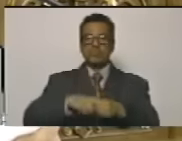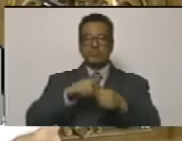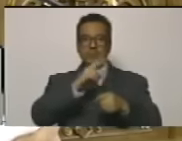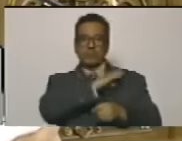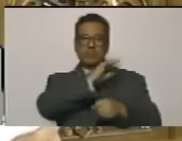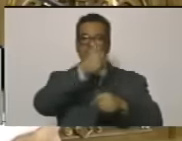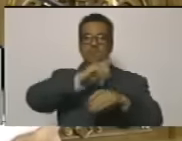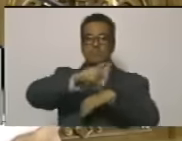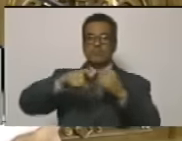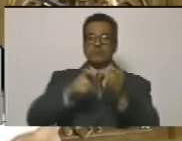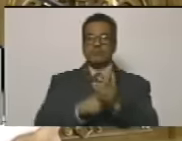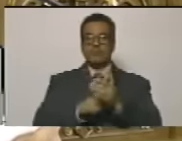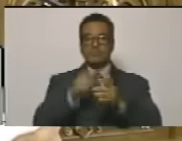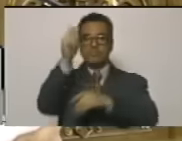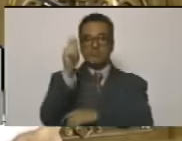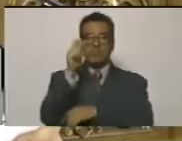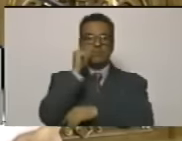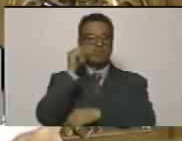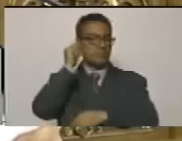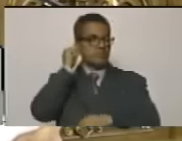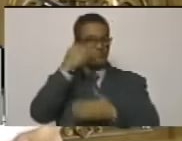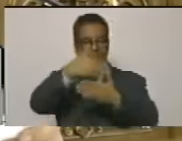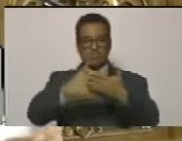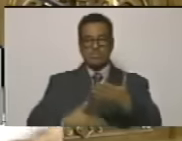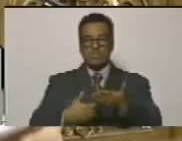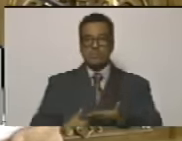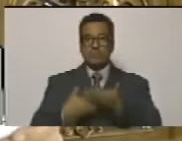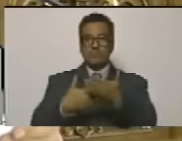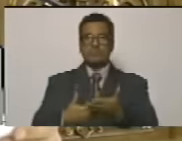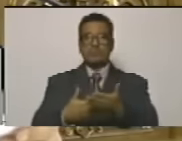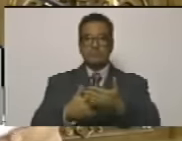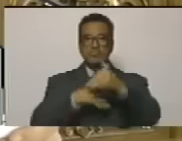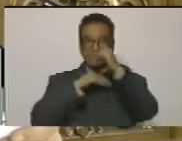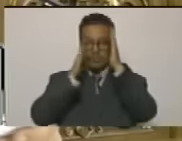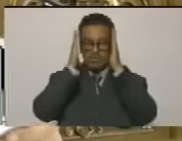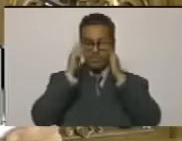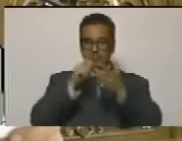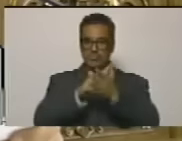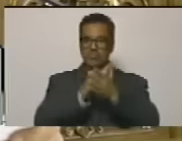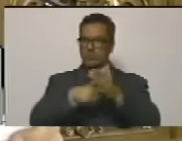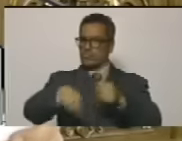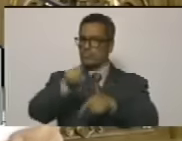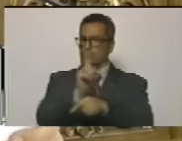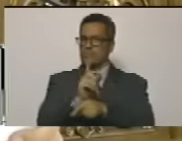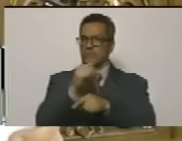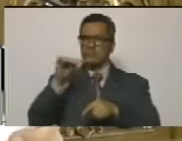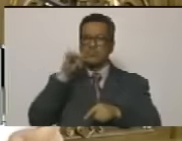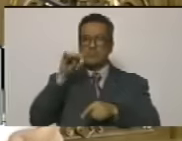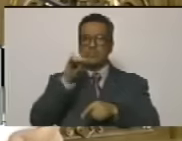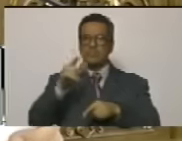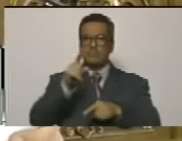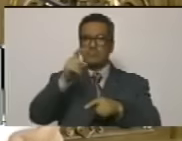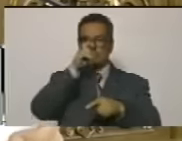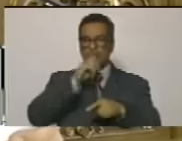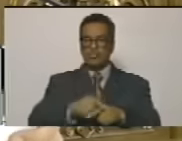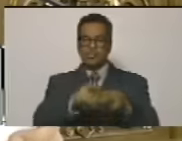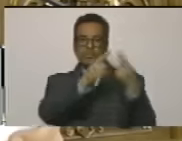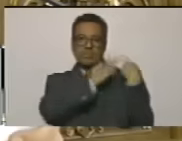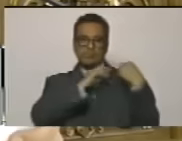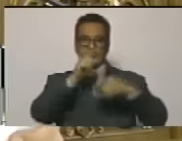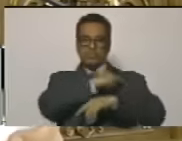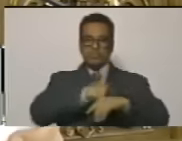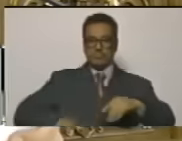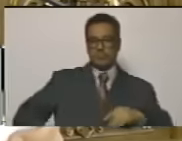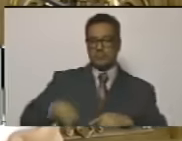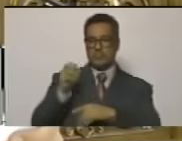la Junta Directiva en Pleno y los diputados y diputadas indicados en lista anexa, para atender el punto único, mensaje de gestión anual a cargo del Presidente